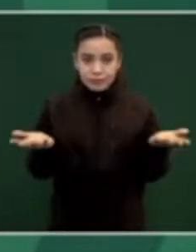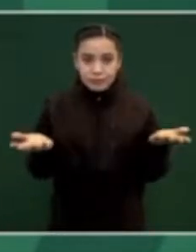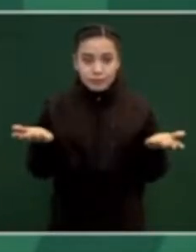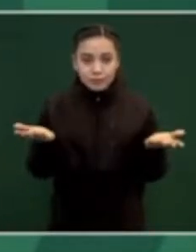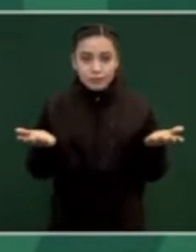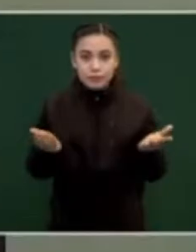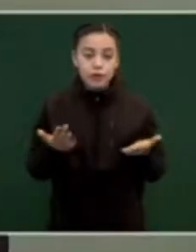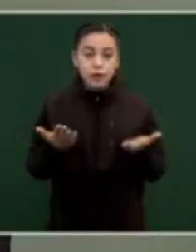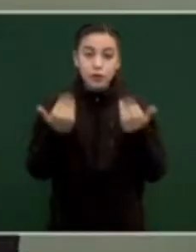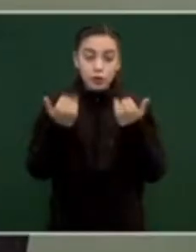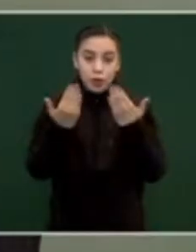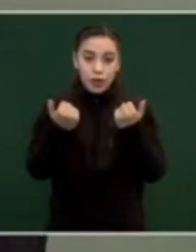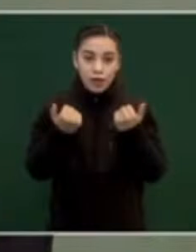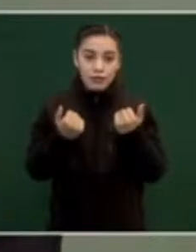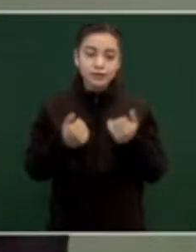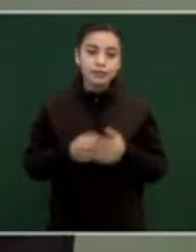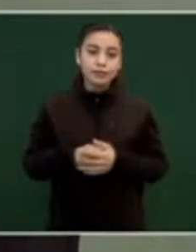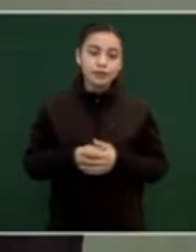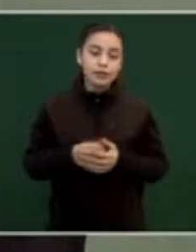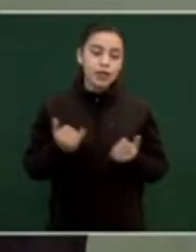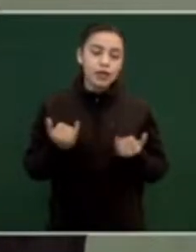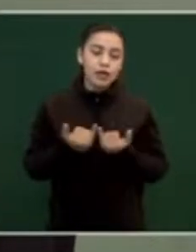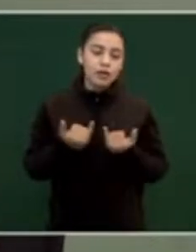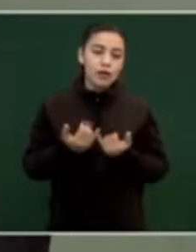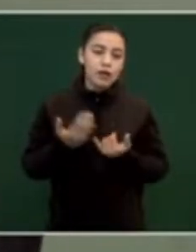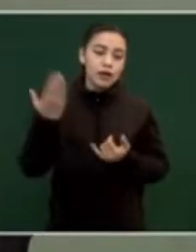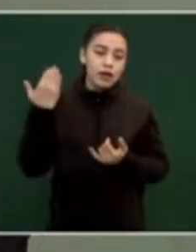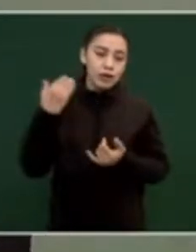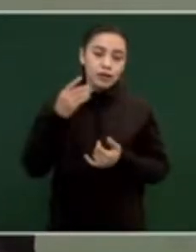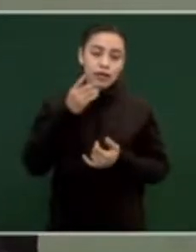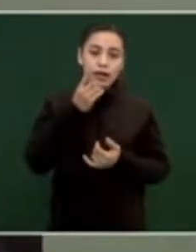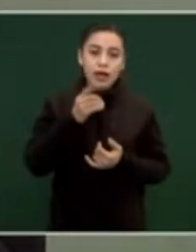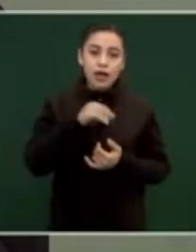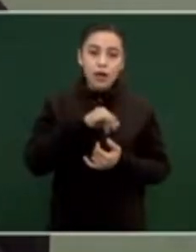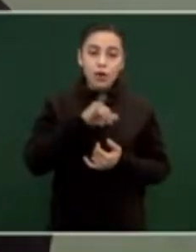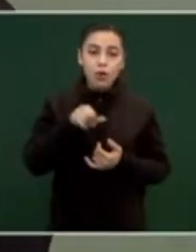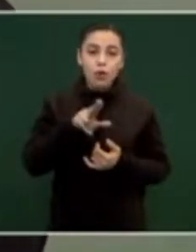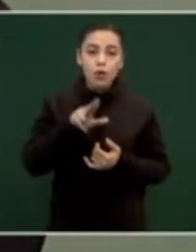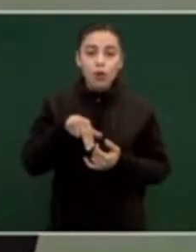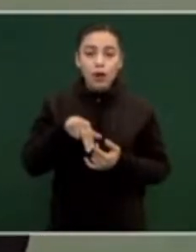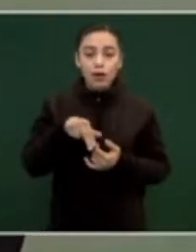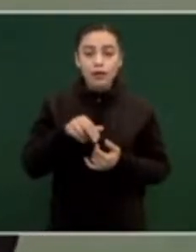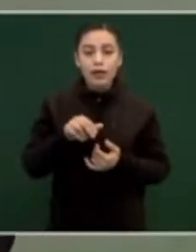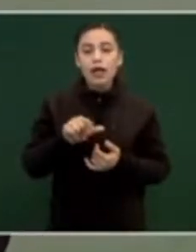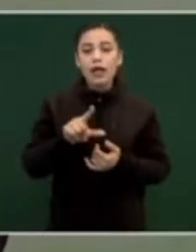esta ancheta está muy angosta, no hay ni para dónde hacerse.